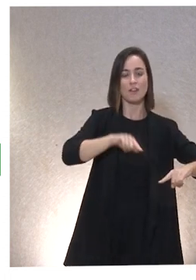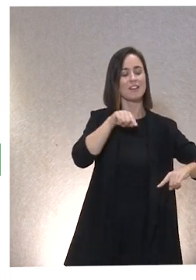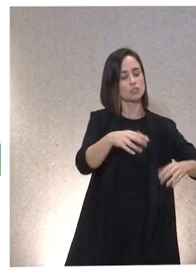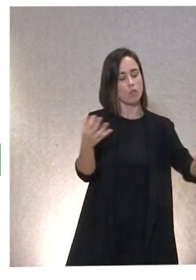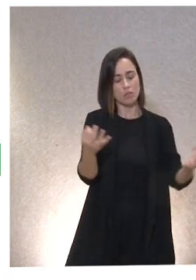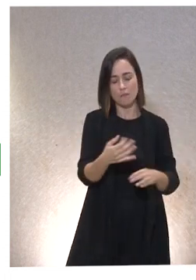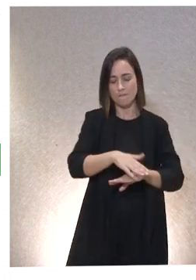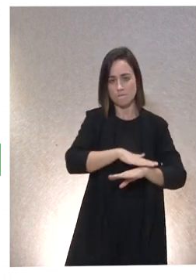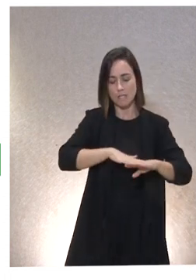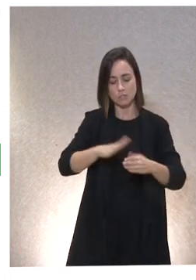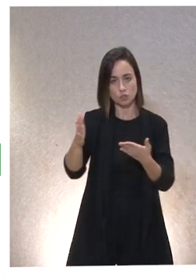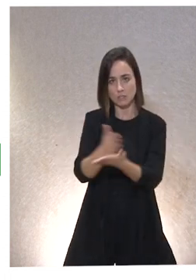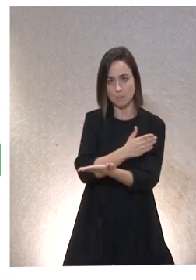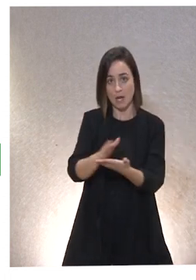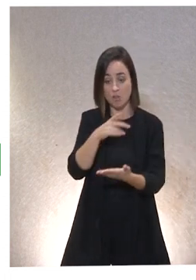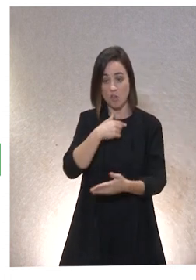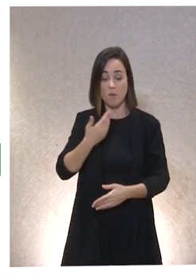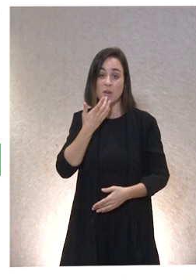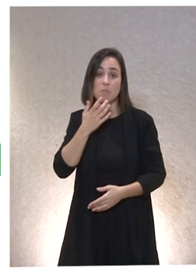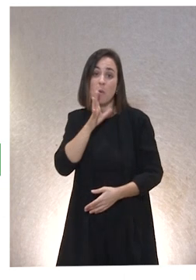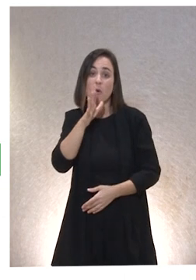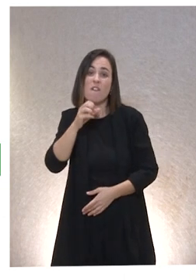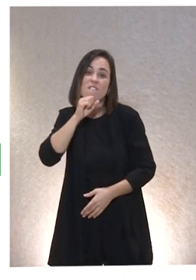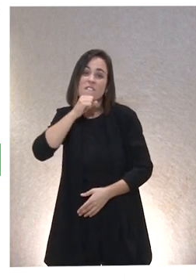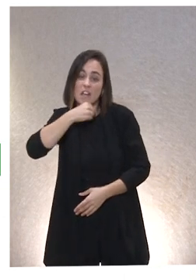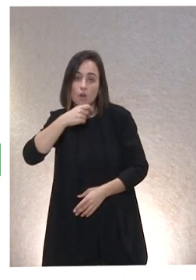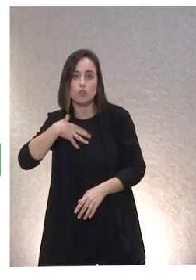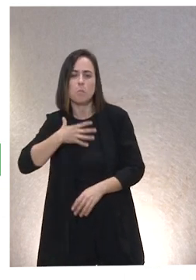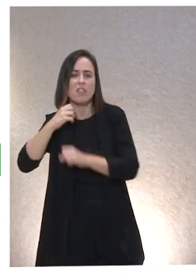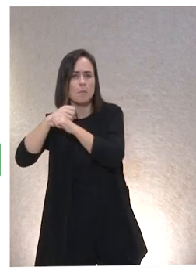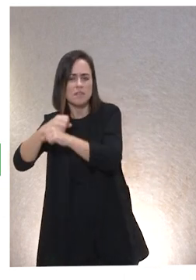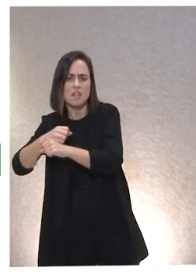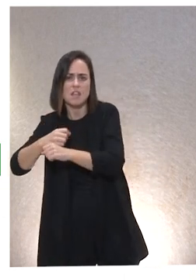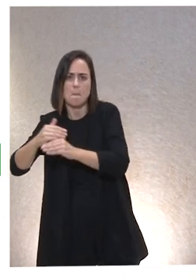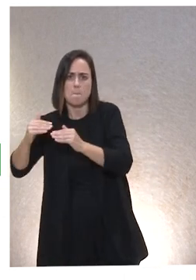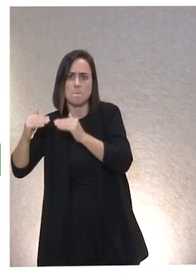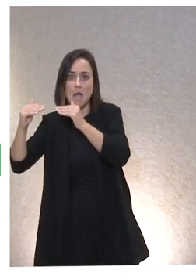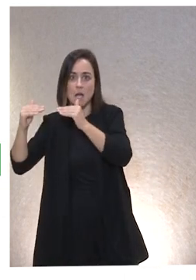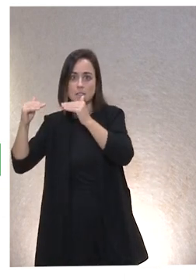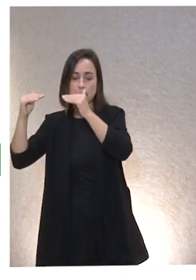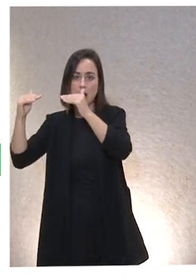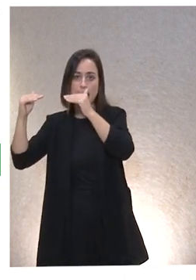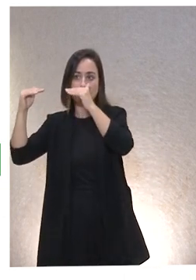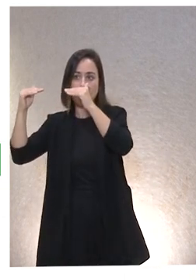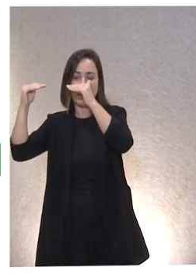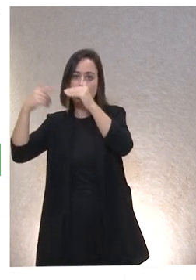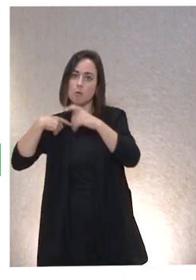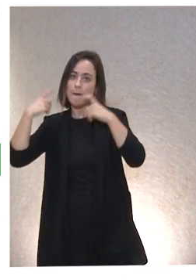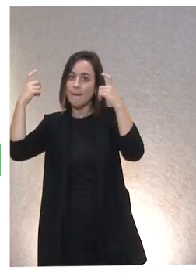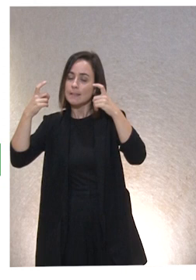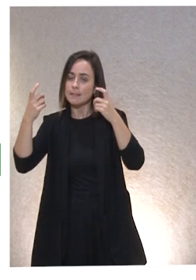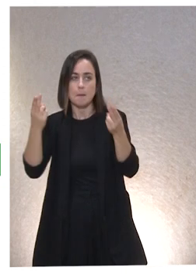Yo podré ir siendo cada vez más dependiente de viejo, pero yo, está claro, que voy a tratar de no ser sometido y